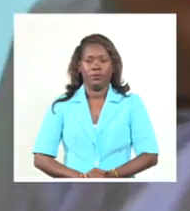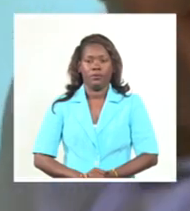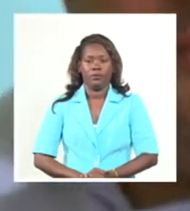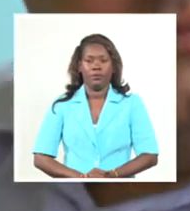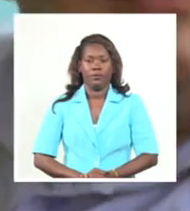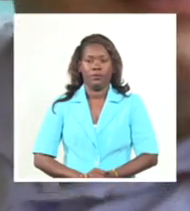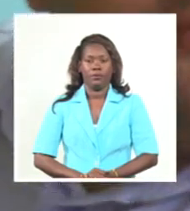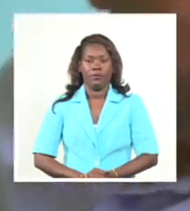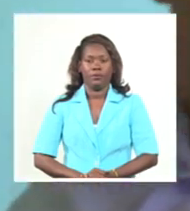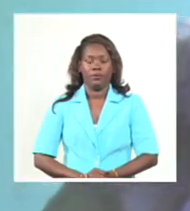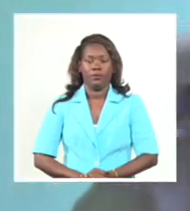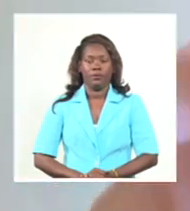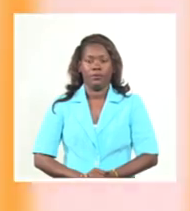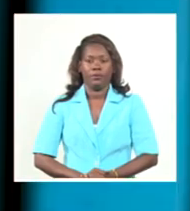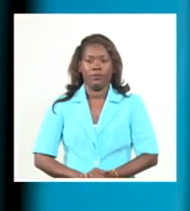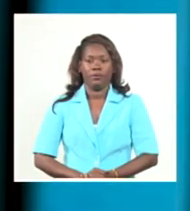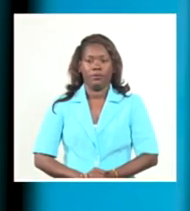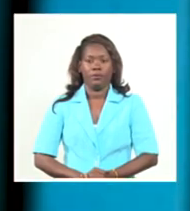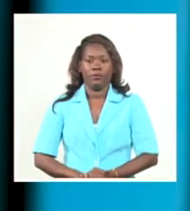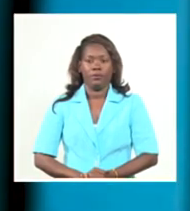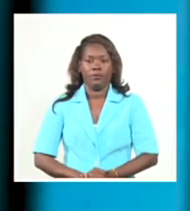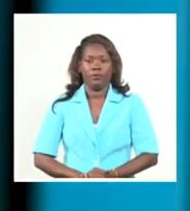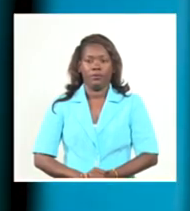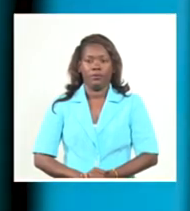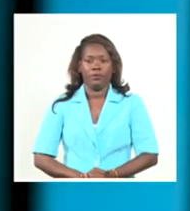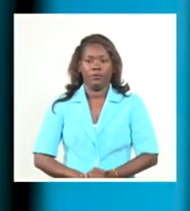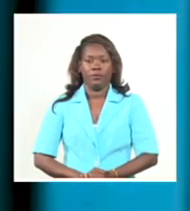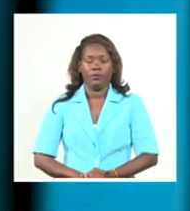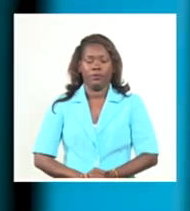¡Mira de la al ¡Mira de